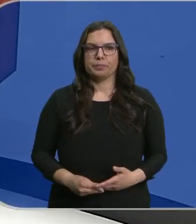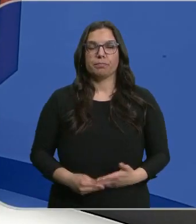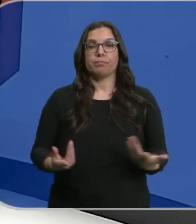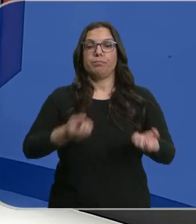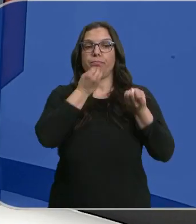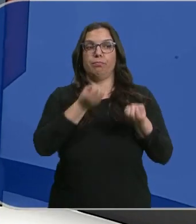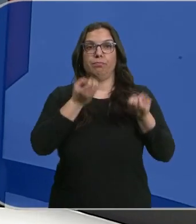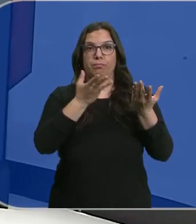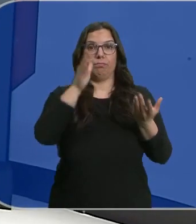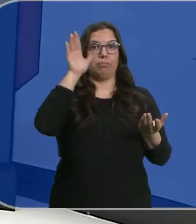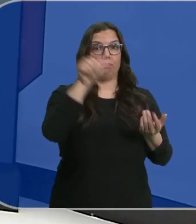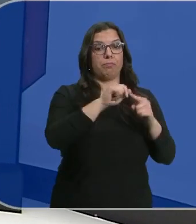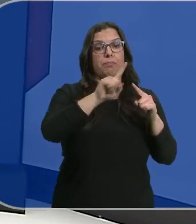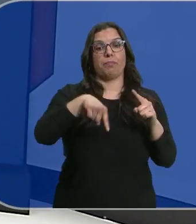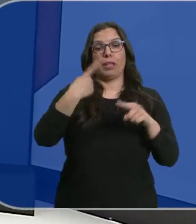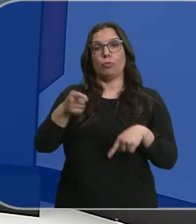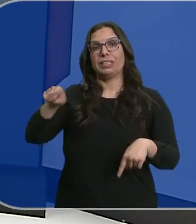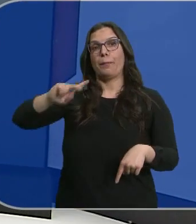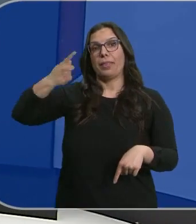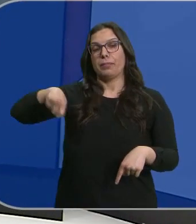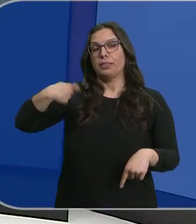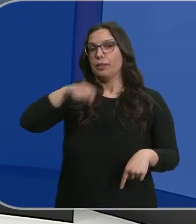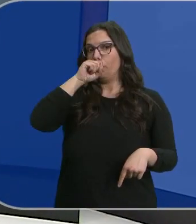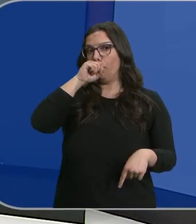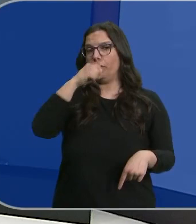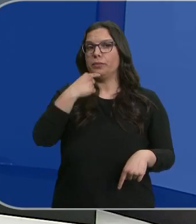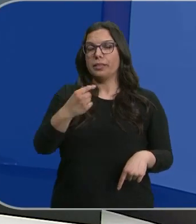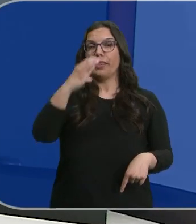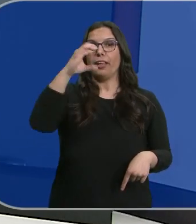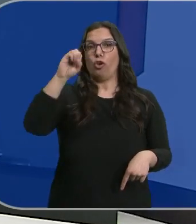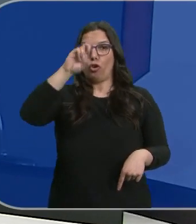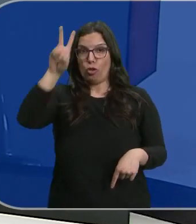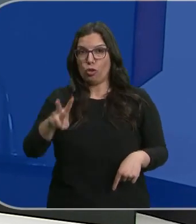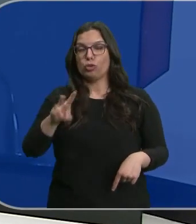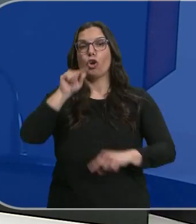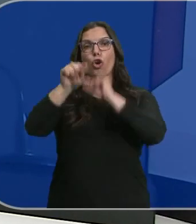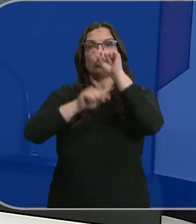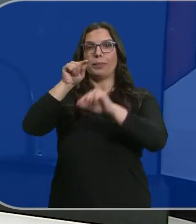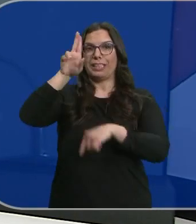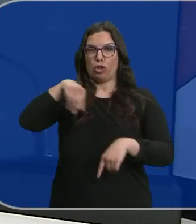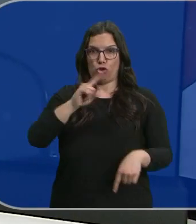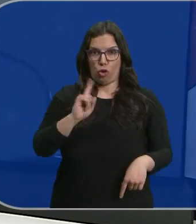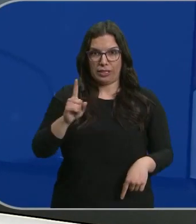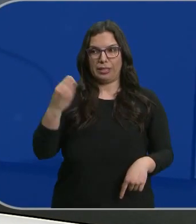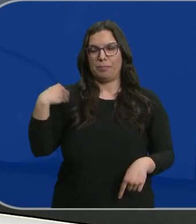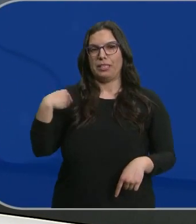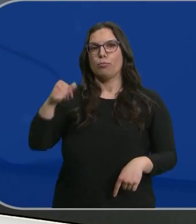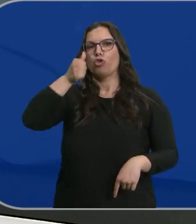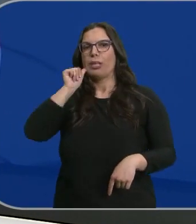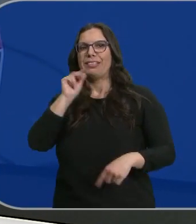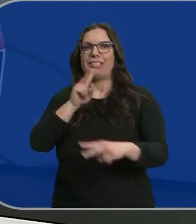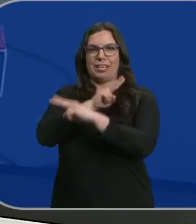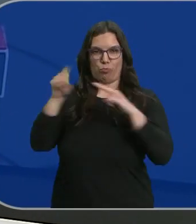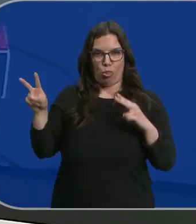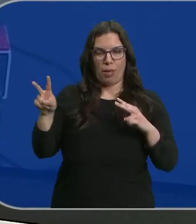Después de estas declaraciones García Gallardo reiteraba que el dióxido de carbono no es contaminante en una respuesta a Pedro Sánchez en Twitter. El